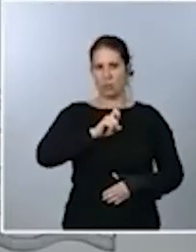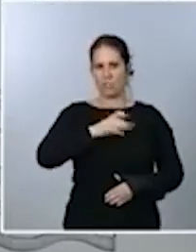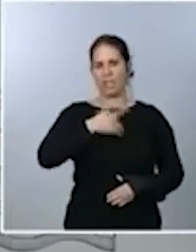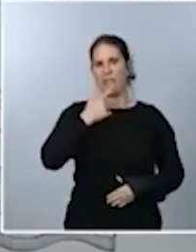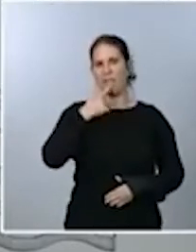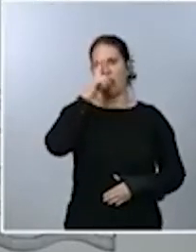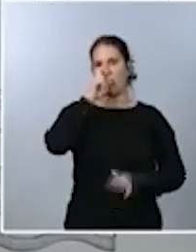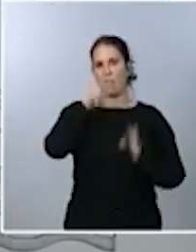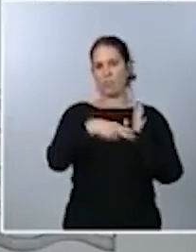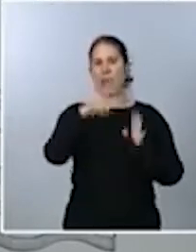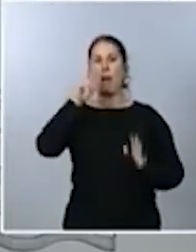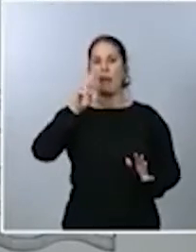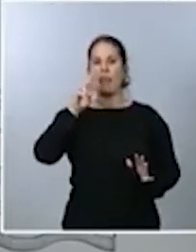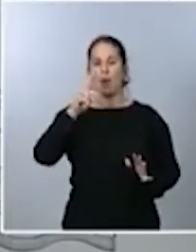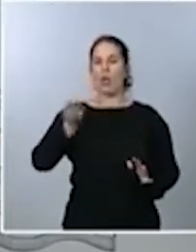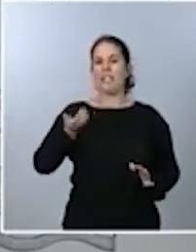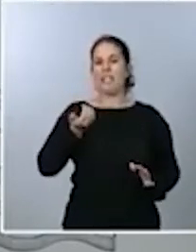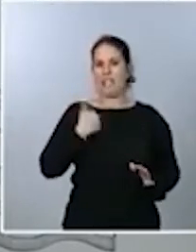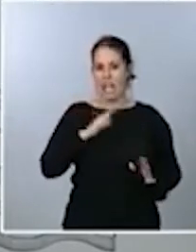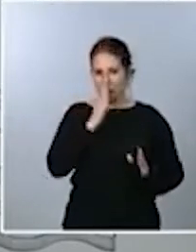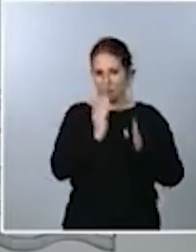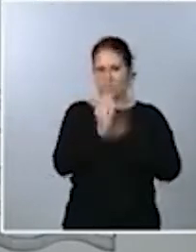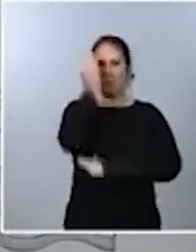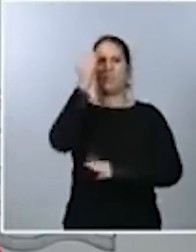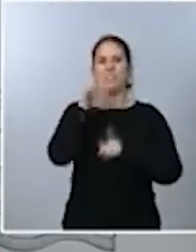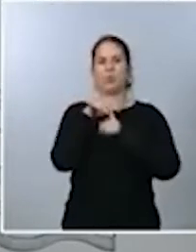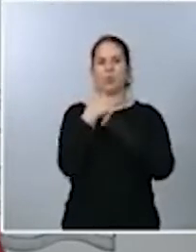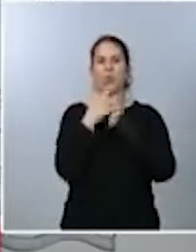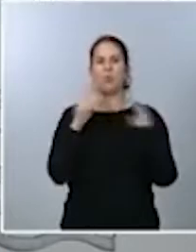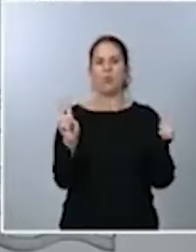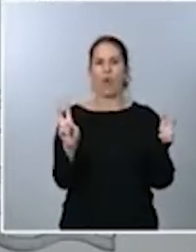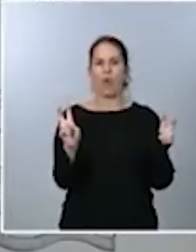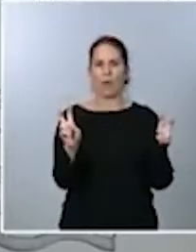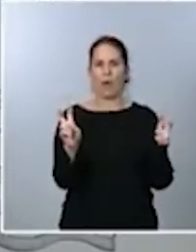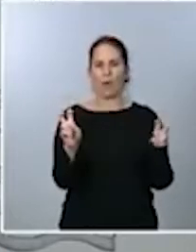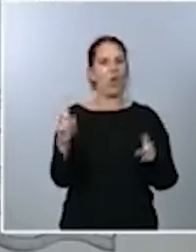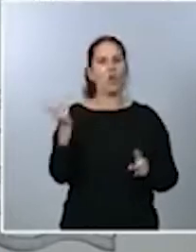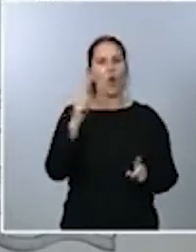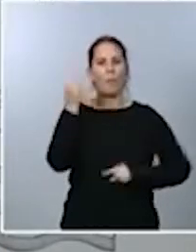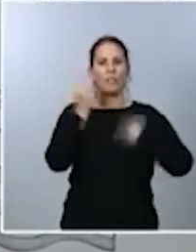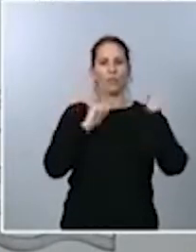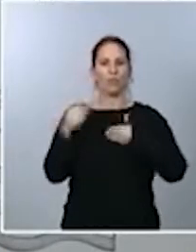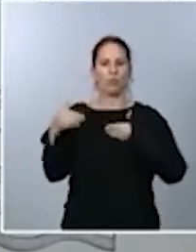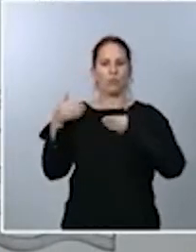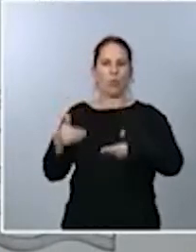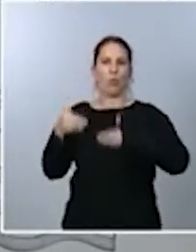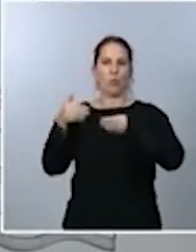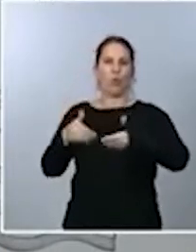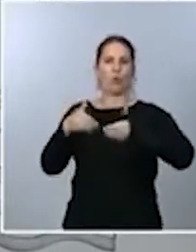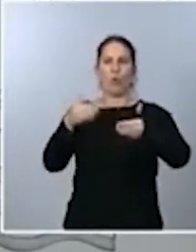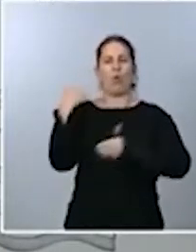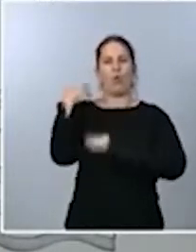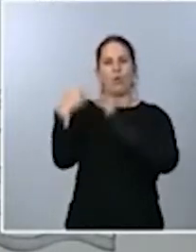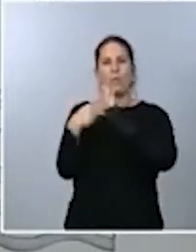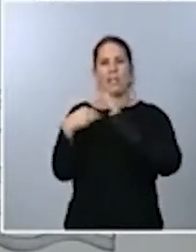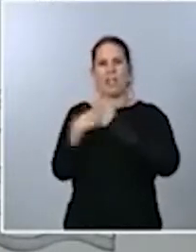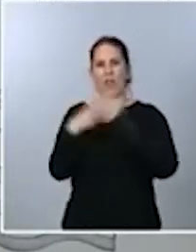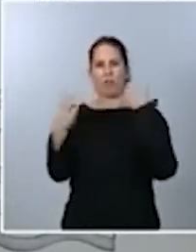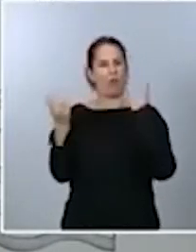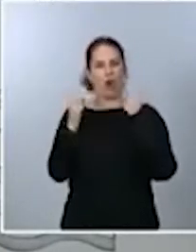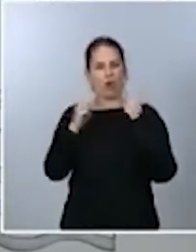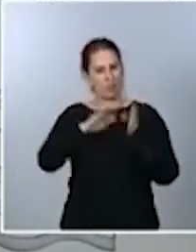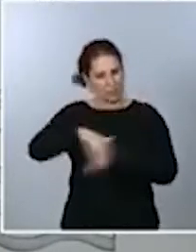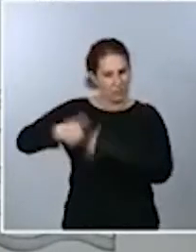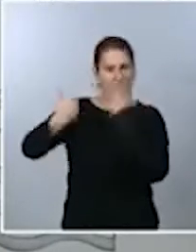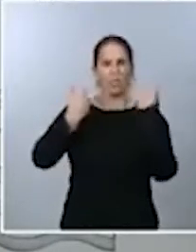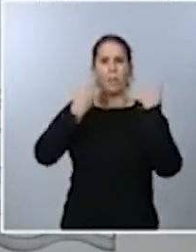contaríamos con un nuevo escenario, no unos presupuestos prorrogados desde el año 2018, sino, efectivamente, con unas líneas